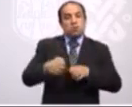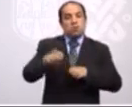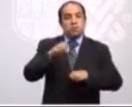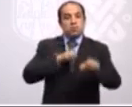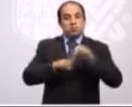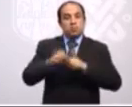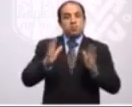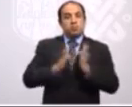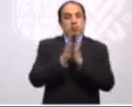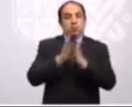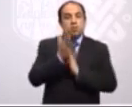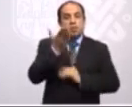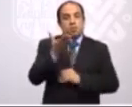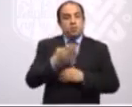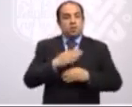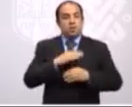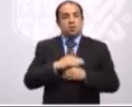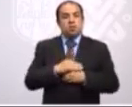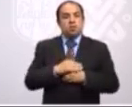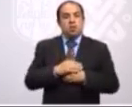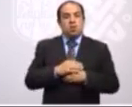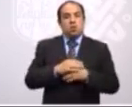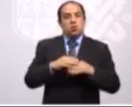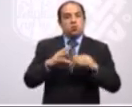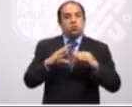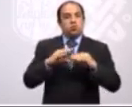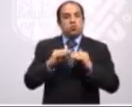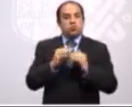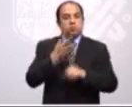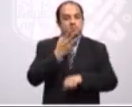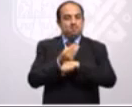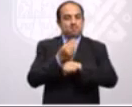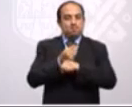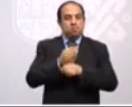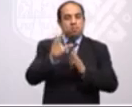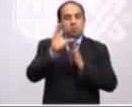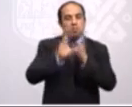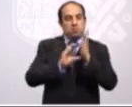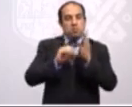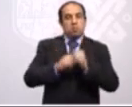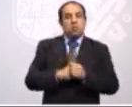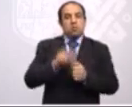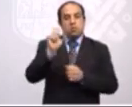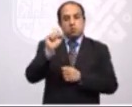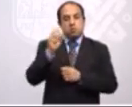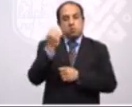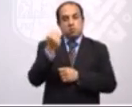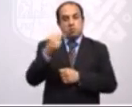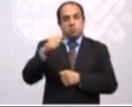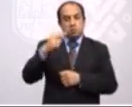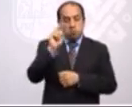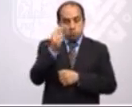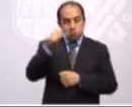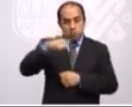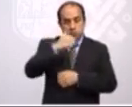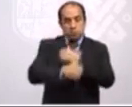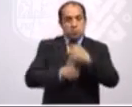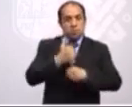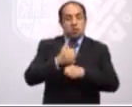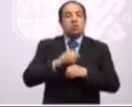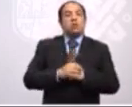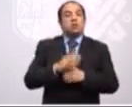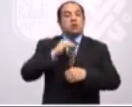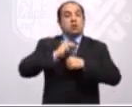solicitaran ajuste en el calendario y es el 29 de noviembre de este año que culmina este